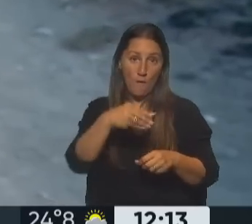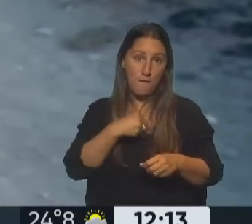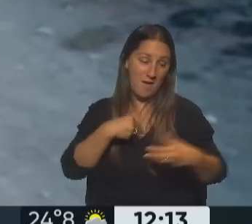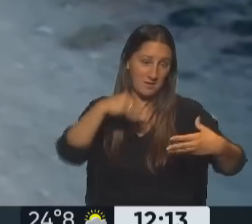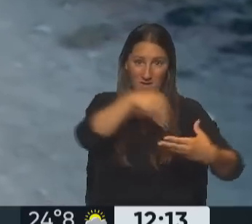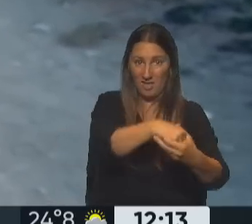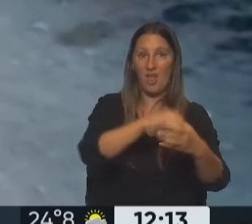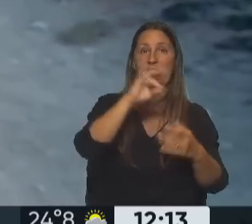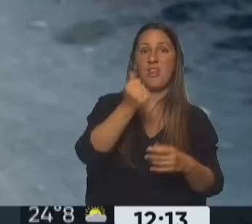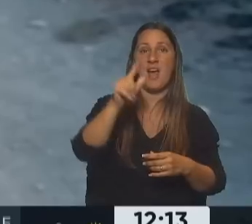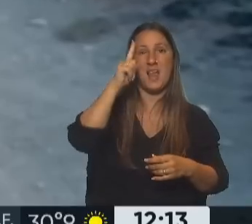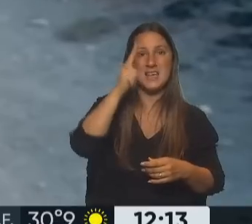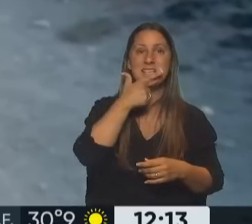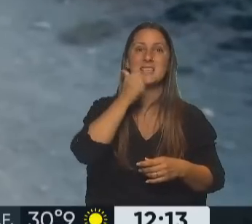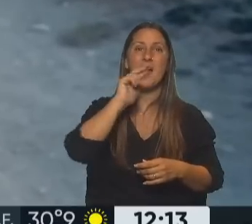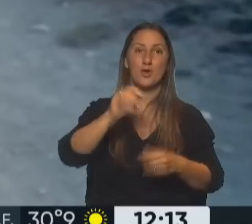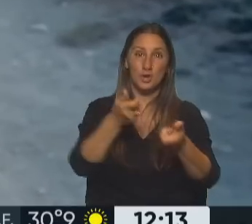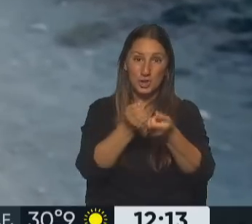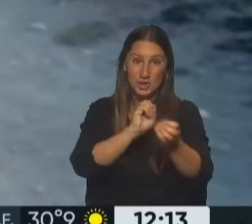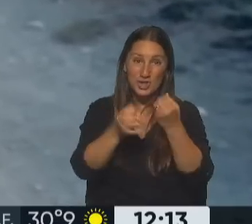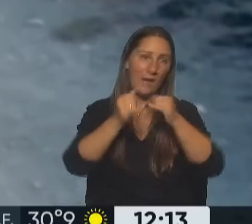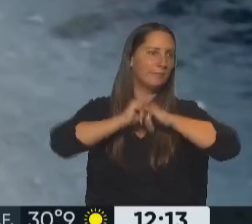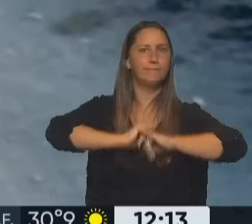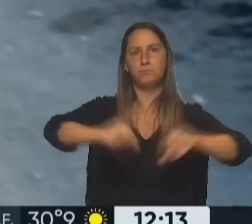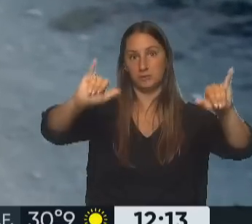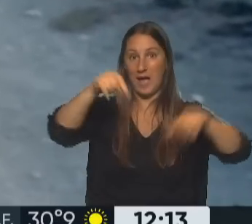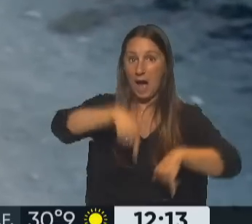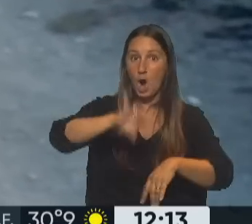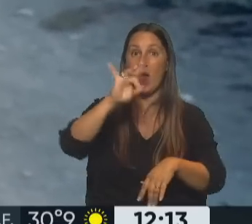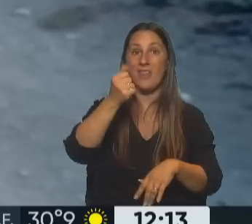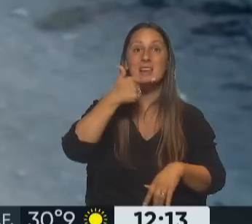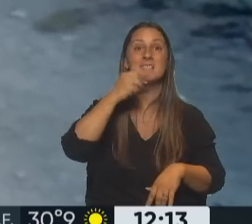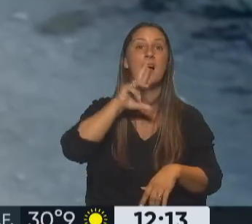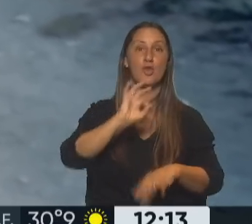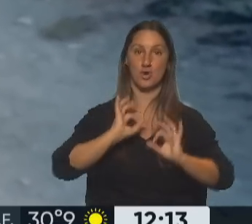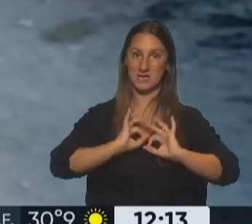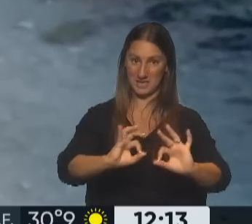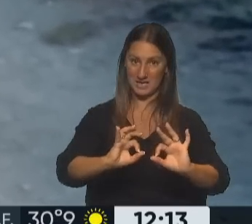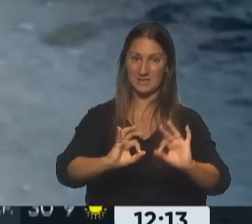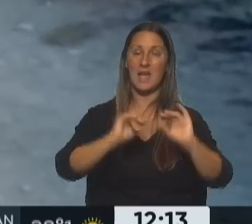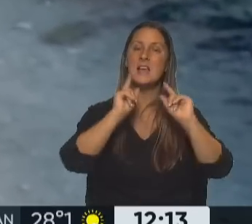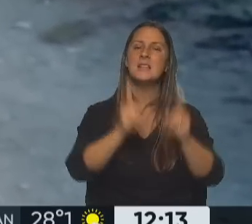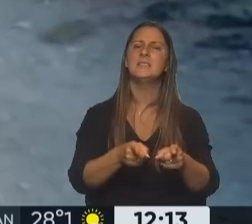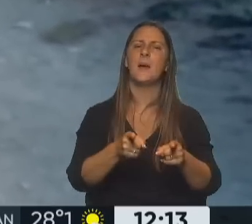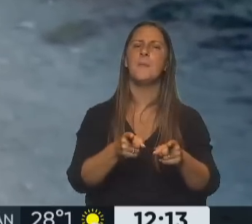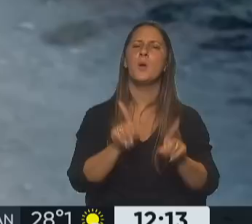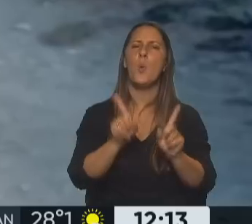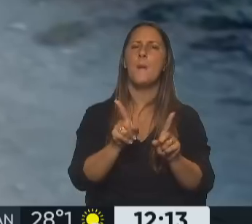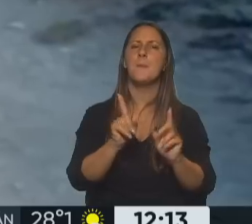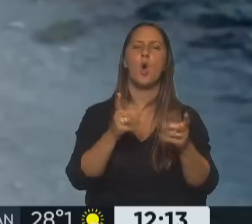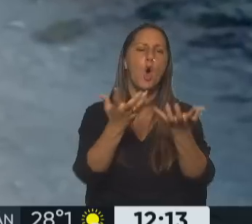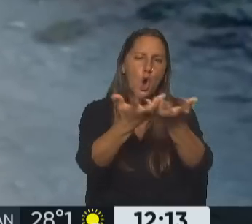de Marcelo D'Alessandro, ministro de Justicia y Seguridad de Licencia en la Ciudad de Buenos Aires. Pero también accidentado por la propia